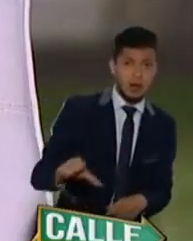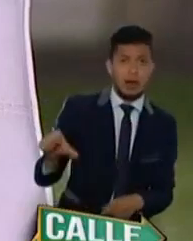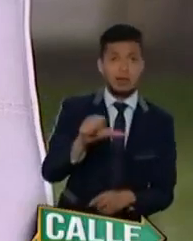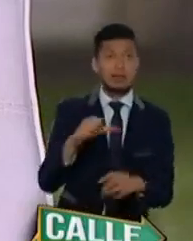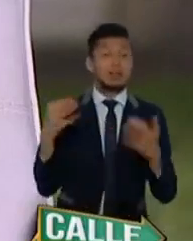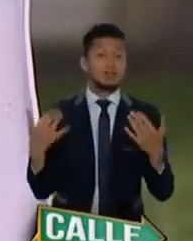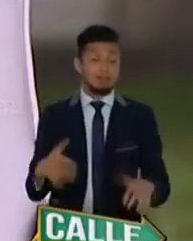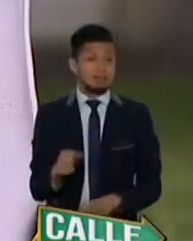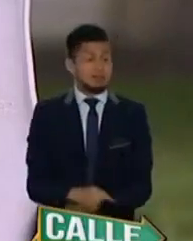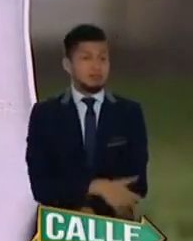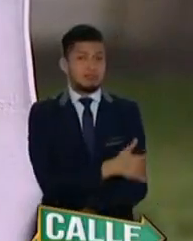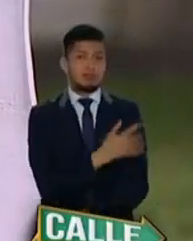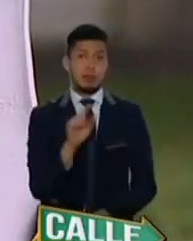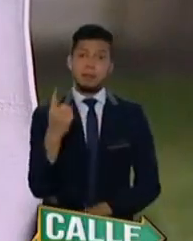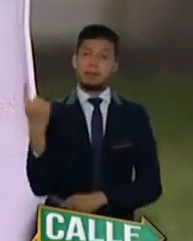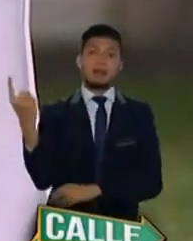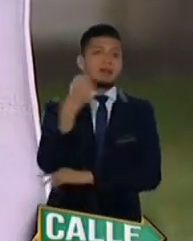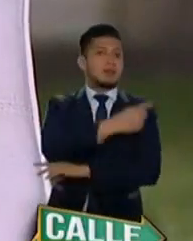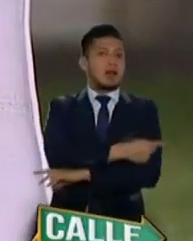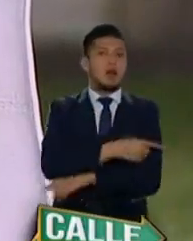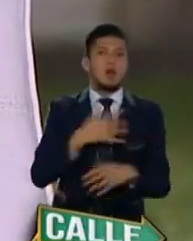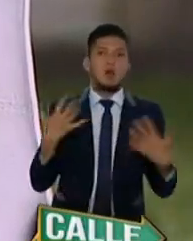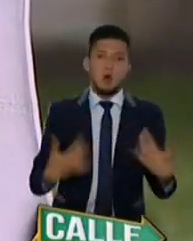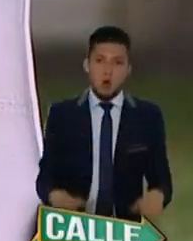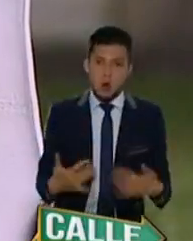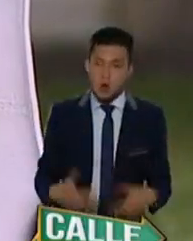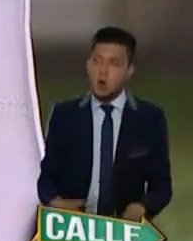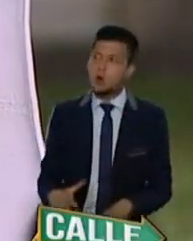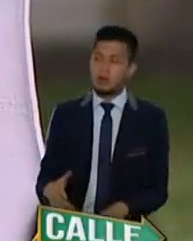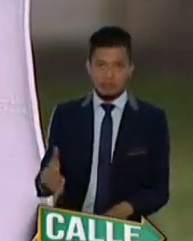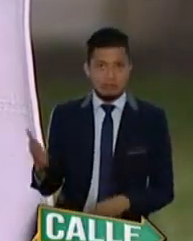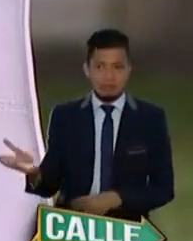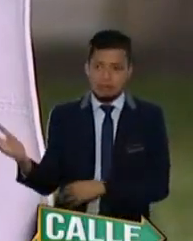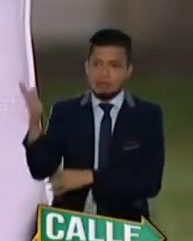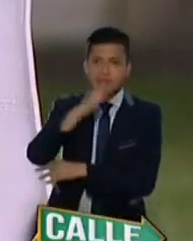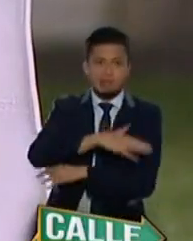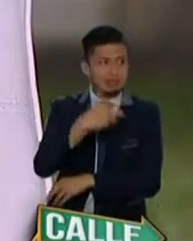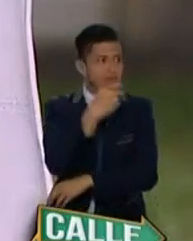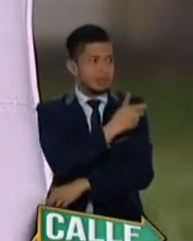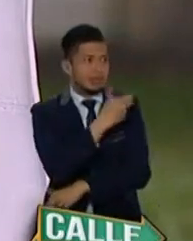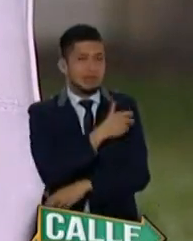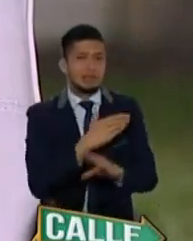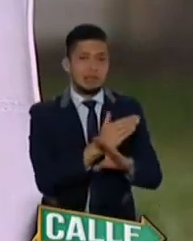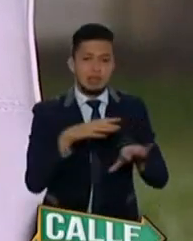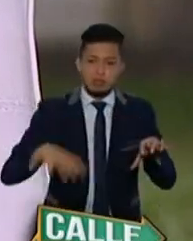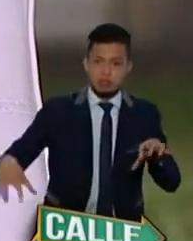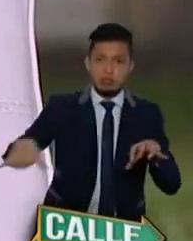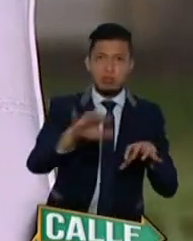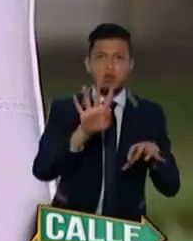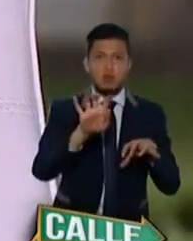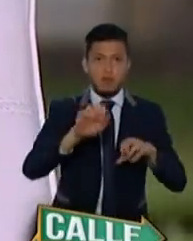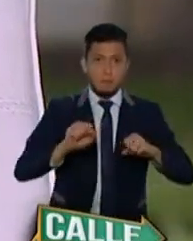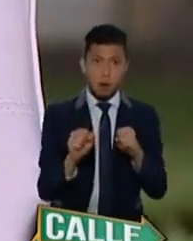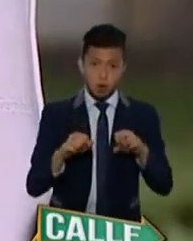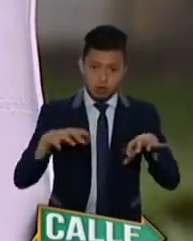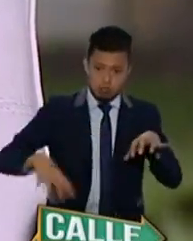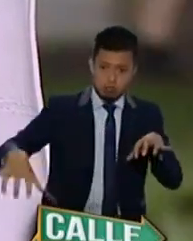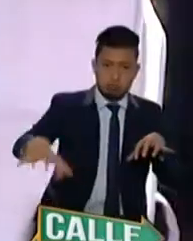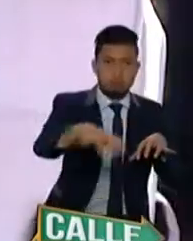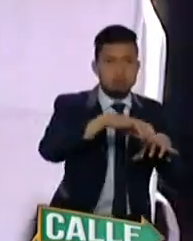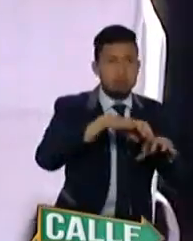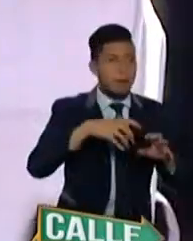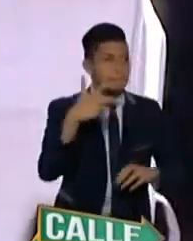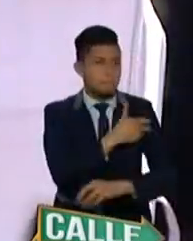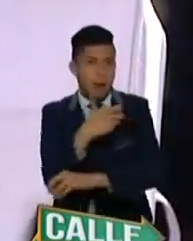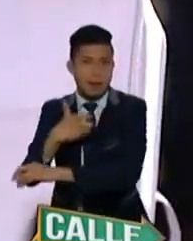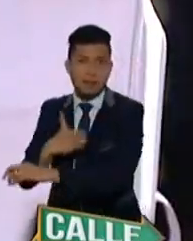primer día de muchos que vienen de jornada de vacunación. Alcaldesa, nueve puntos de vacunación en la ciudad de Bogotá, ¿verdad? Así